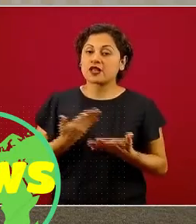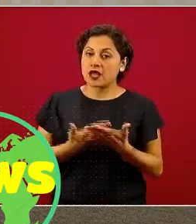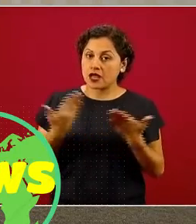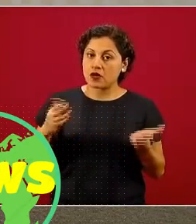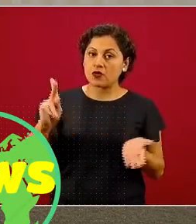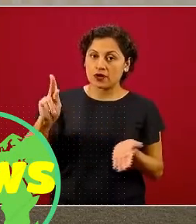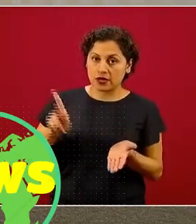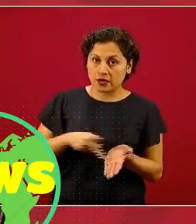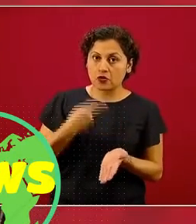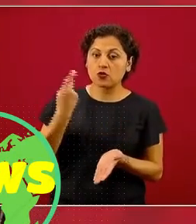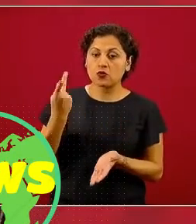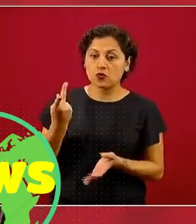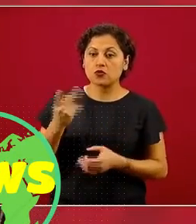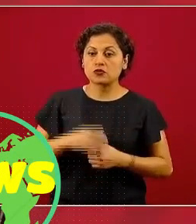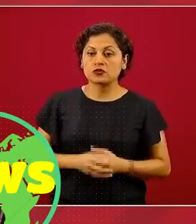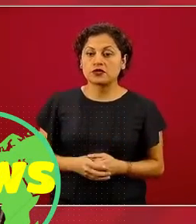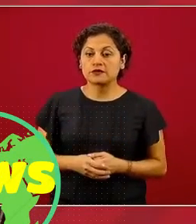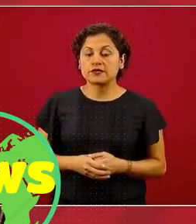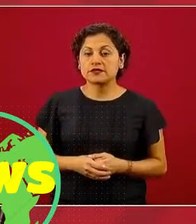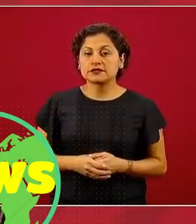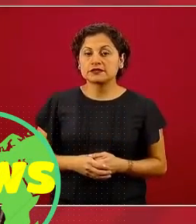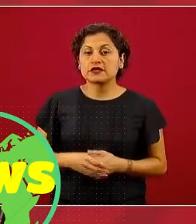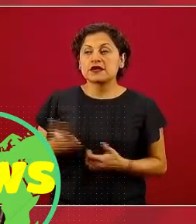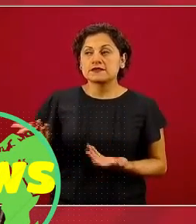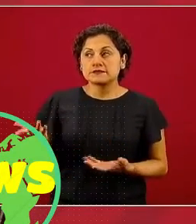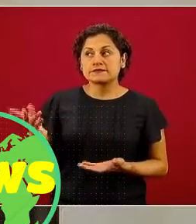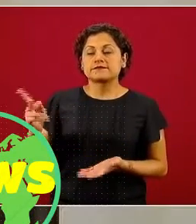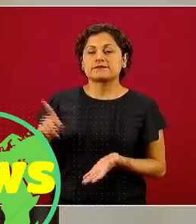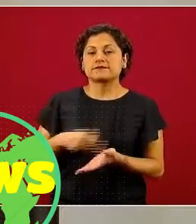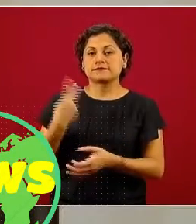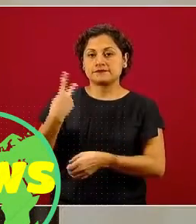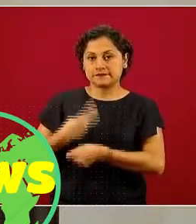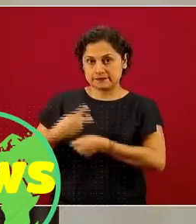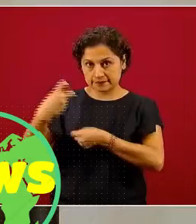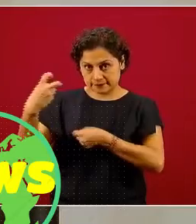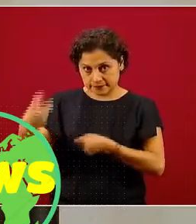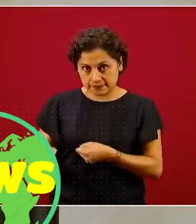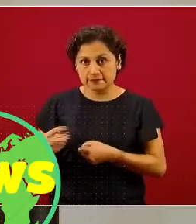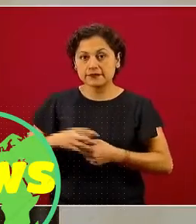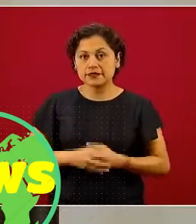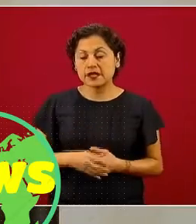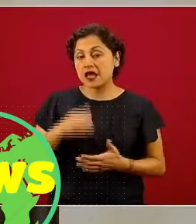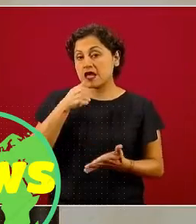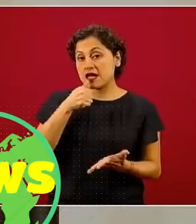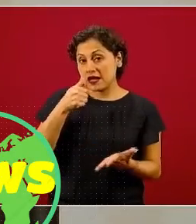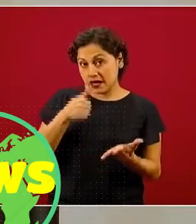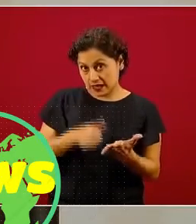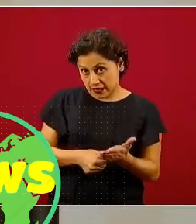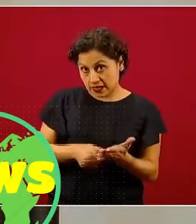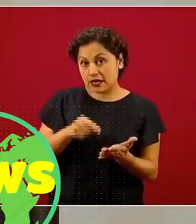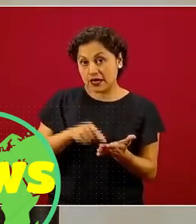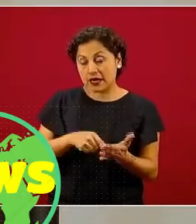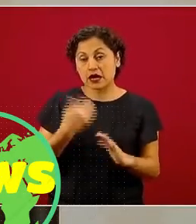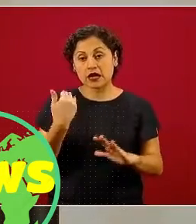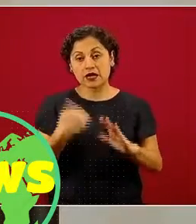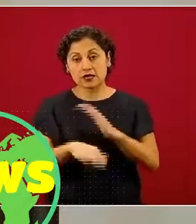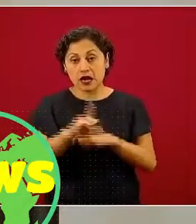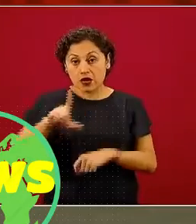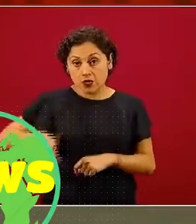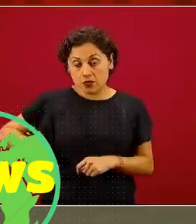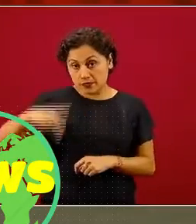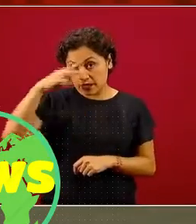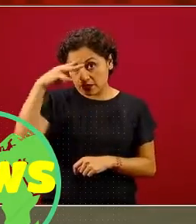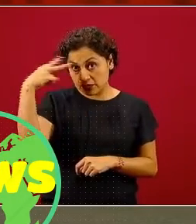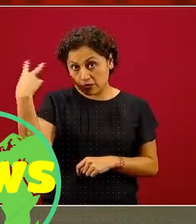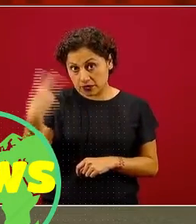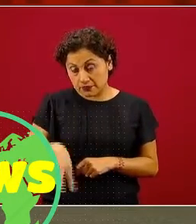Ahora tengo el privilegio de haber sido invitado nuevamente y la carta de invitación se le formula al Gobierno de México para que